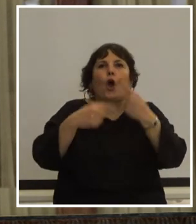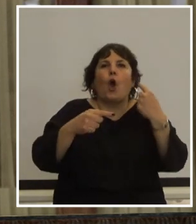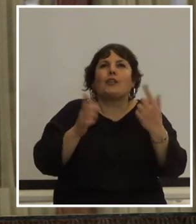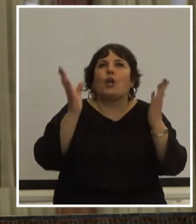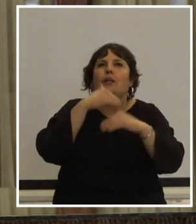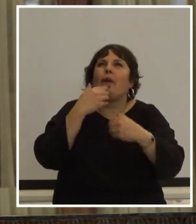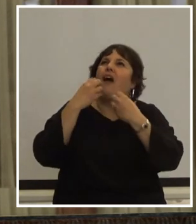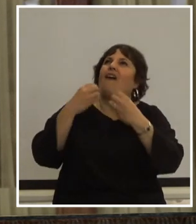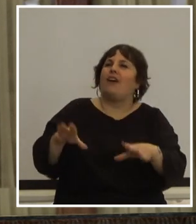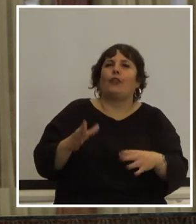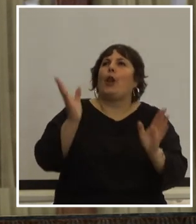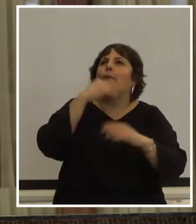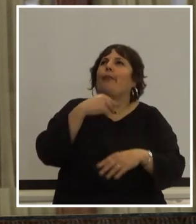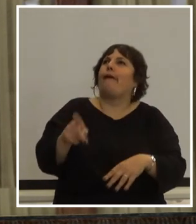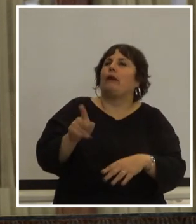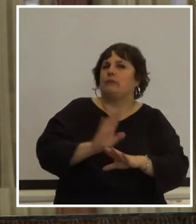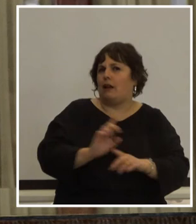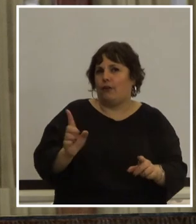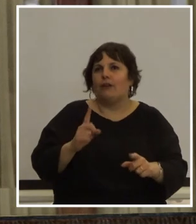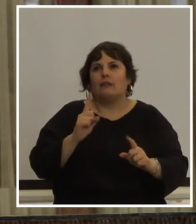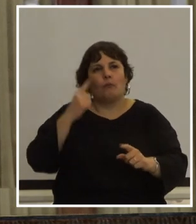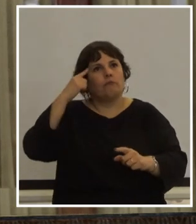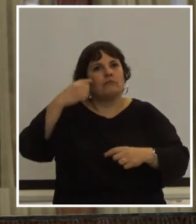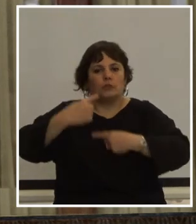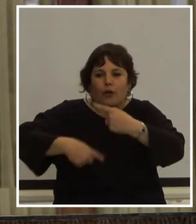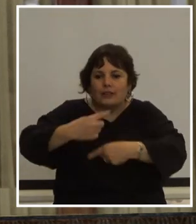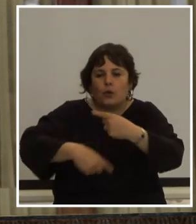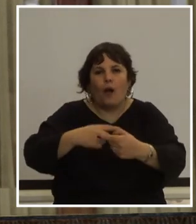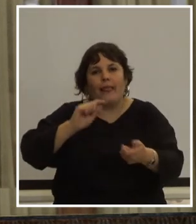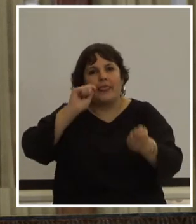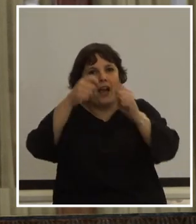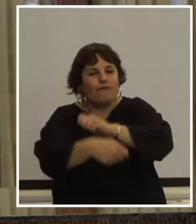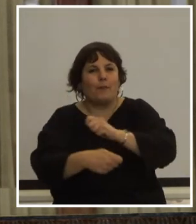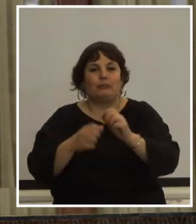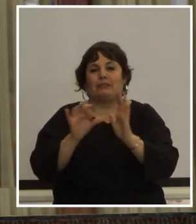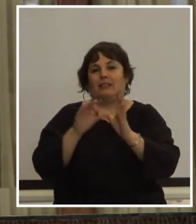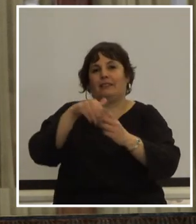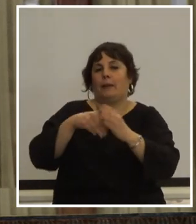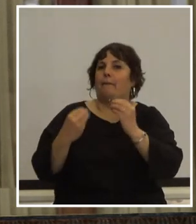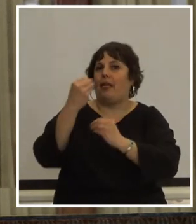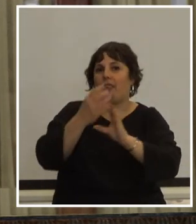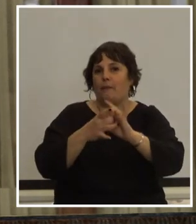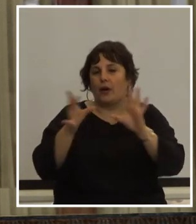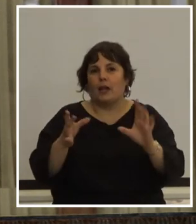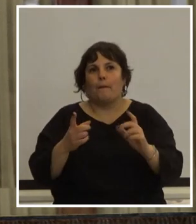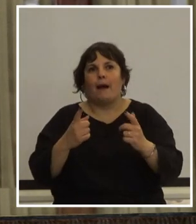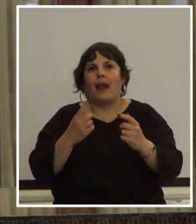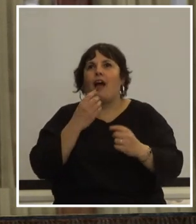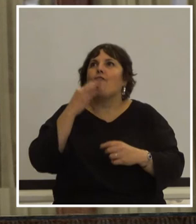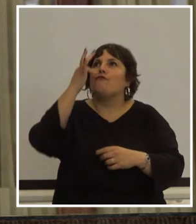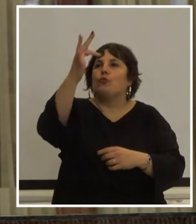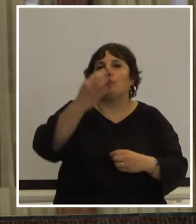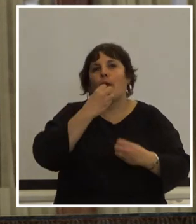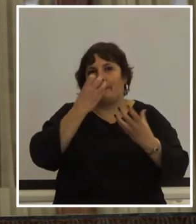que nos aseguran la continuidad de las transformaciones democráticas para la construcción de un futuro